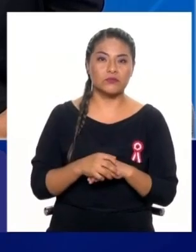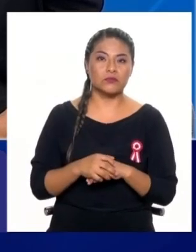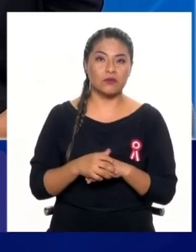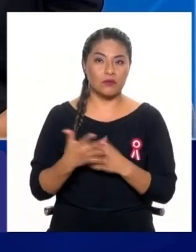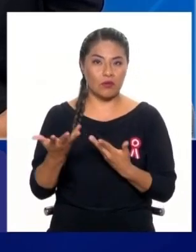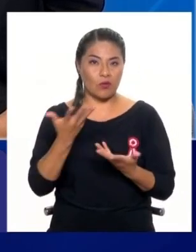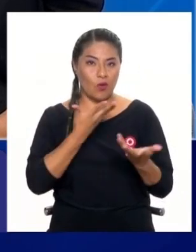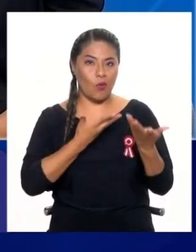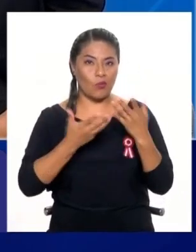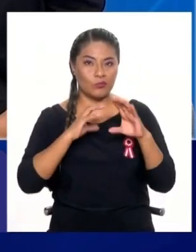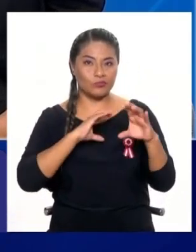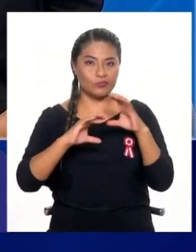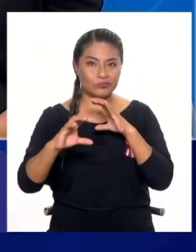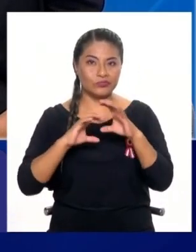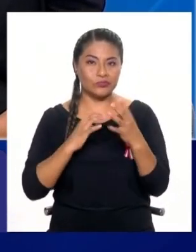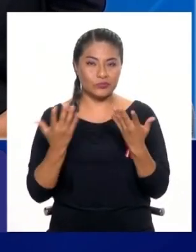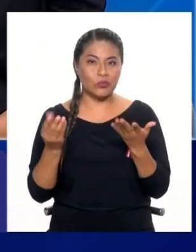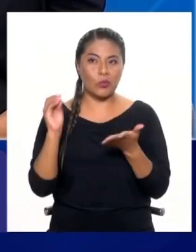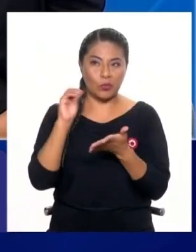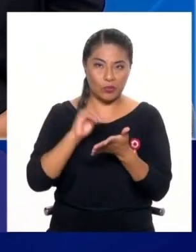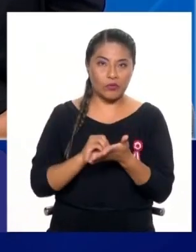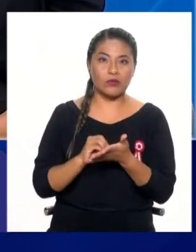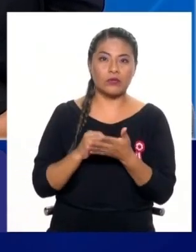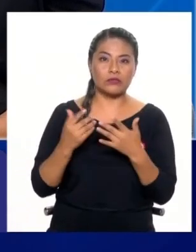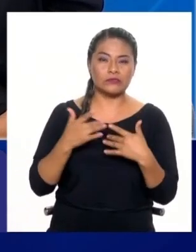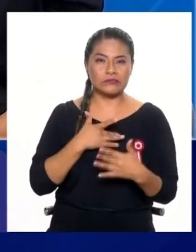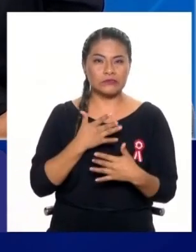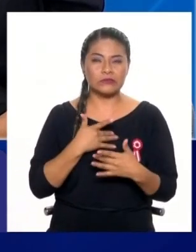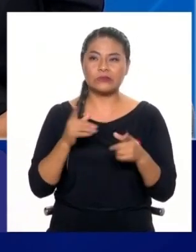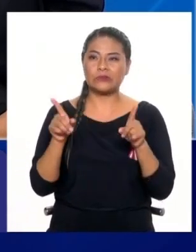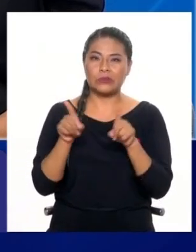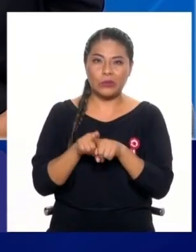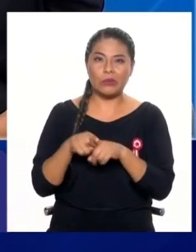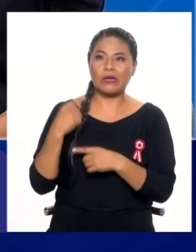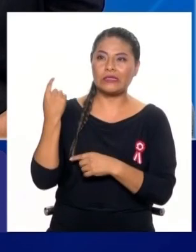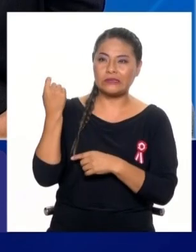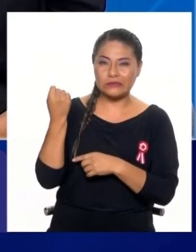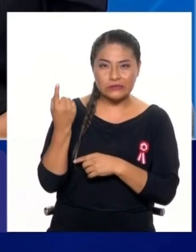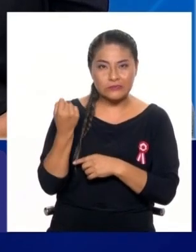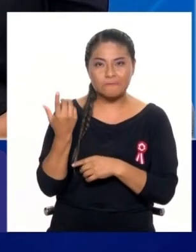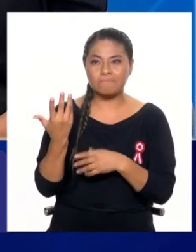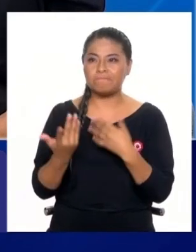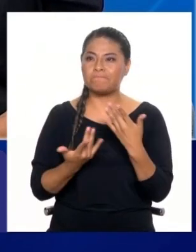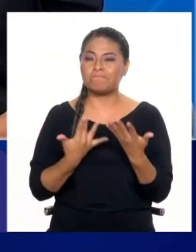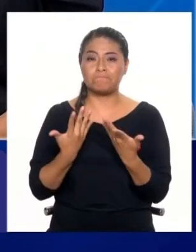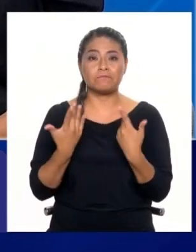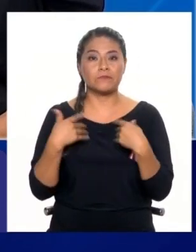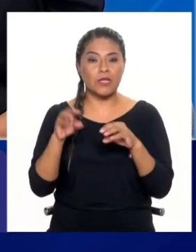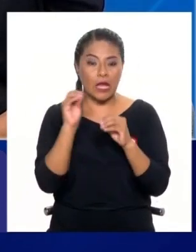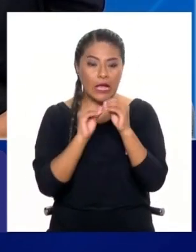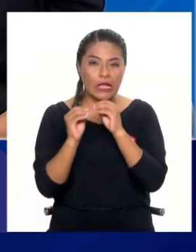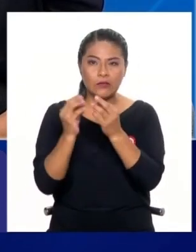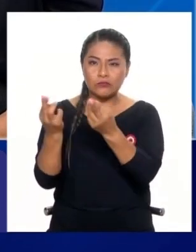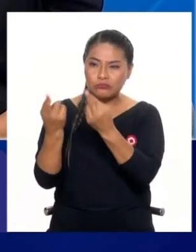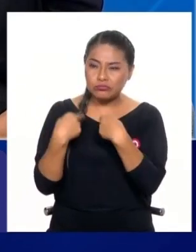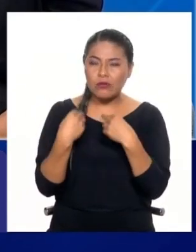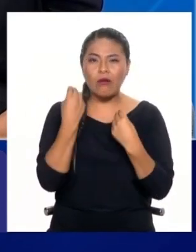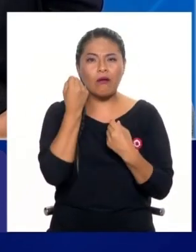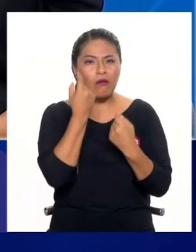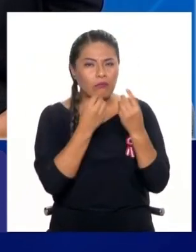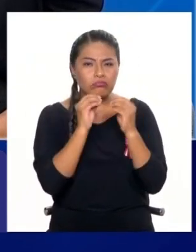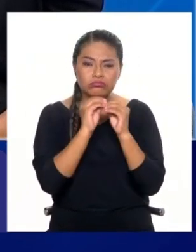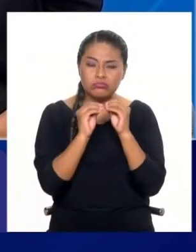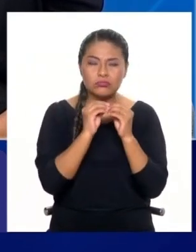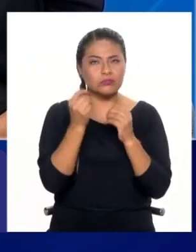conversación, ¿no? Que, otra vez, nos da la sensación de que nos está entendiendo, que nos resuelve la vida, pero como bien has